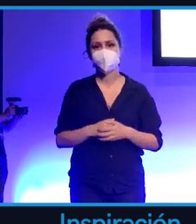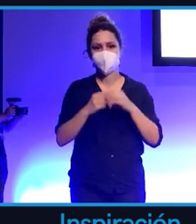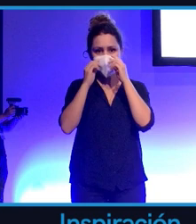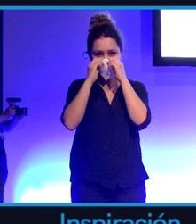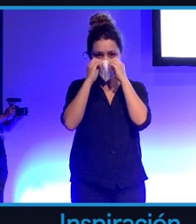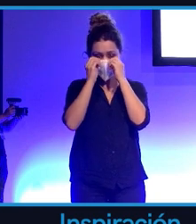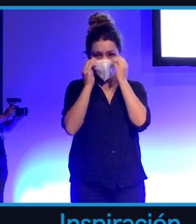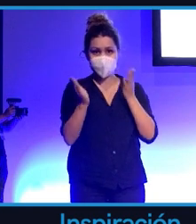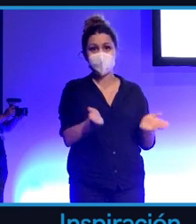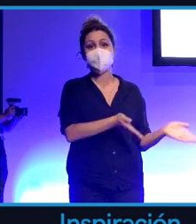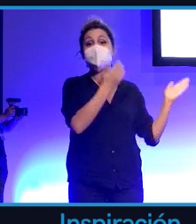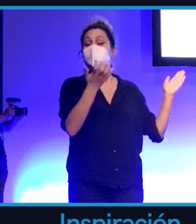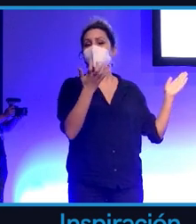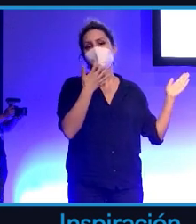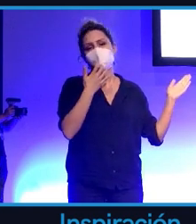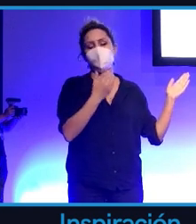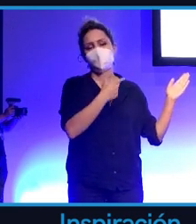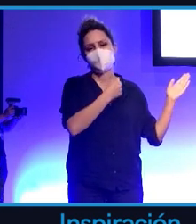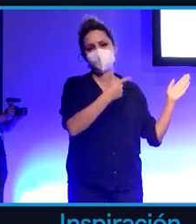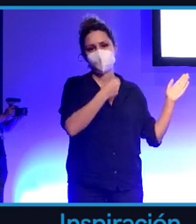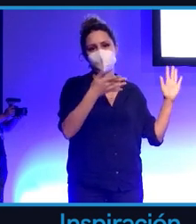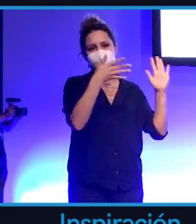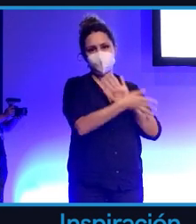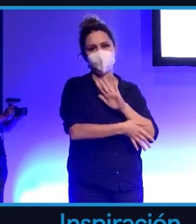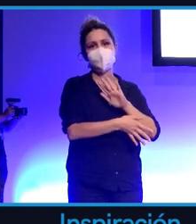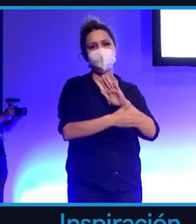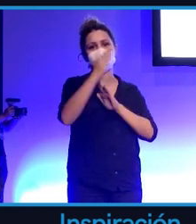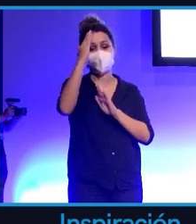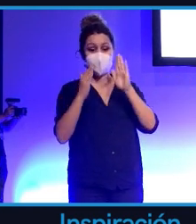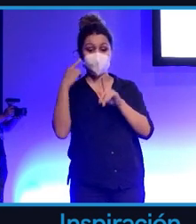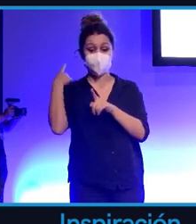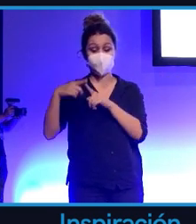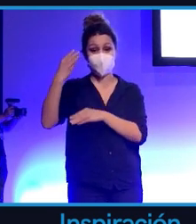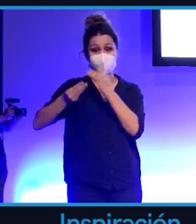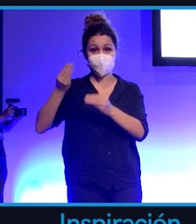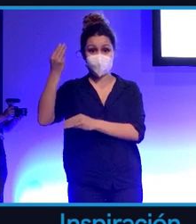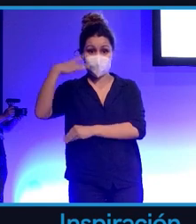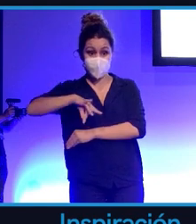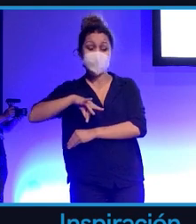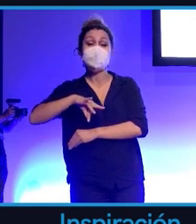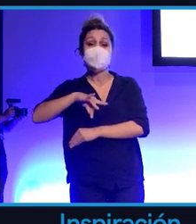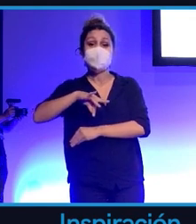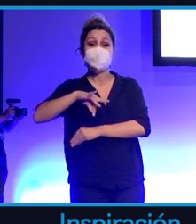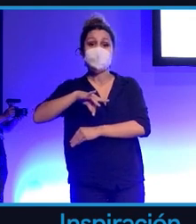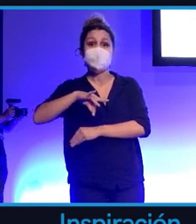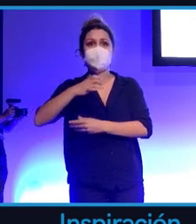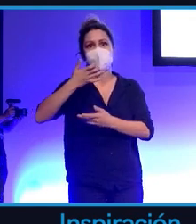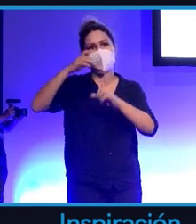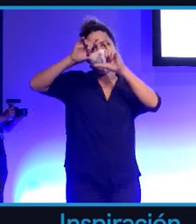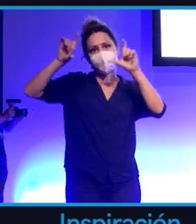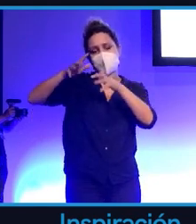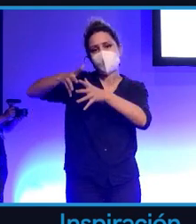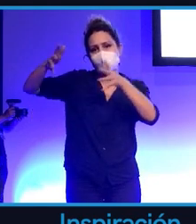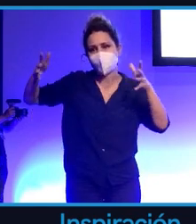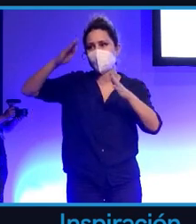Es verdad que he escogido un ejemplo un poco gracioso. Son capaces de hacer cosas mayores y cualquiera que esté en el mundo tecnológico conoce lo que hace Boston Dynamics con sus